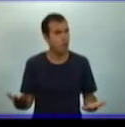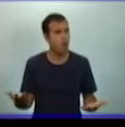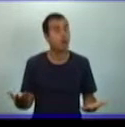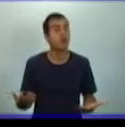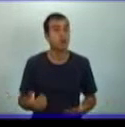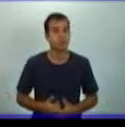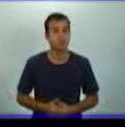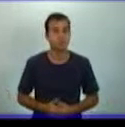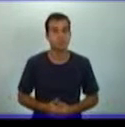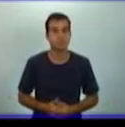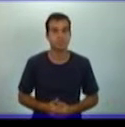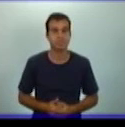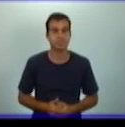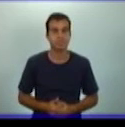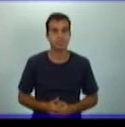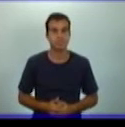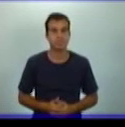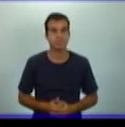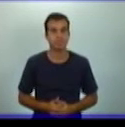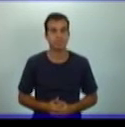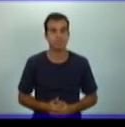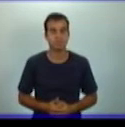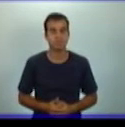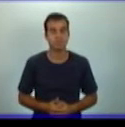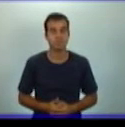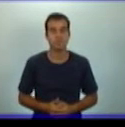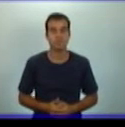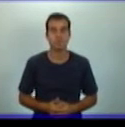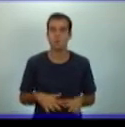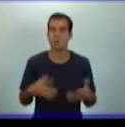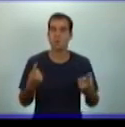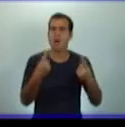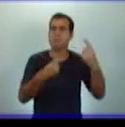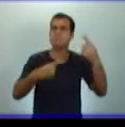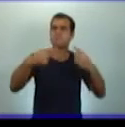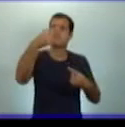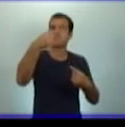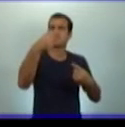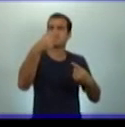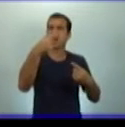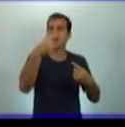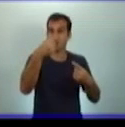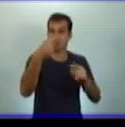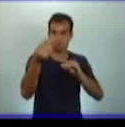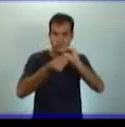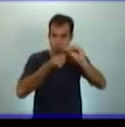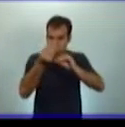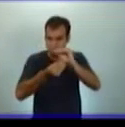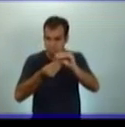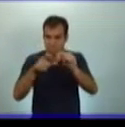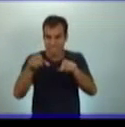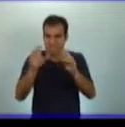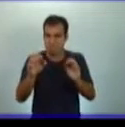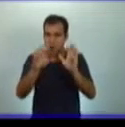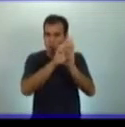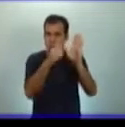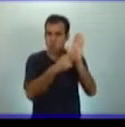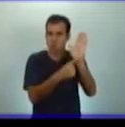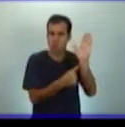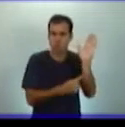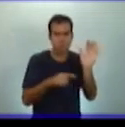¿Cuáles son las principales modificaciones de esta constitución?